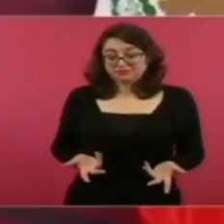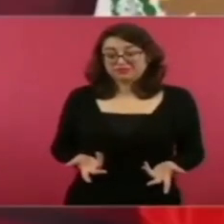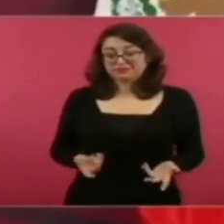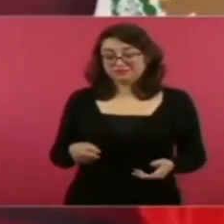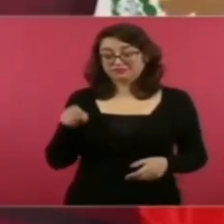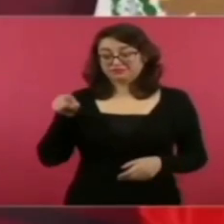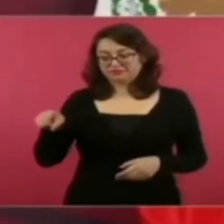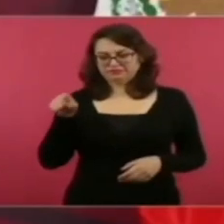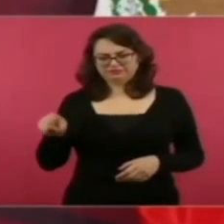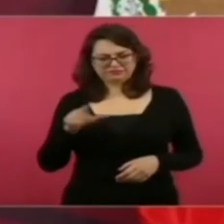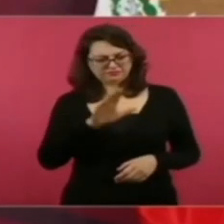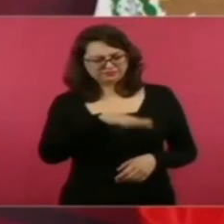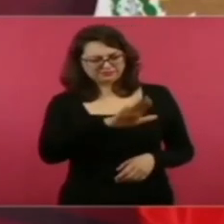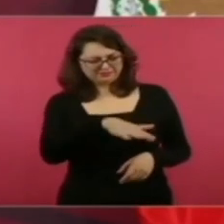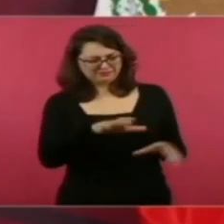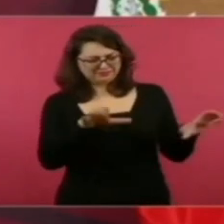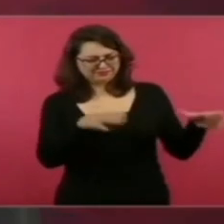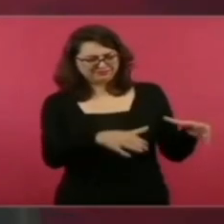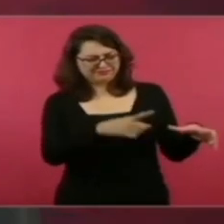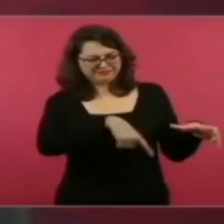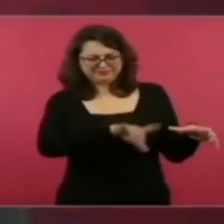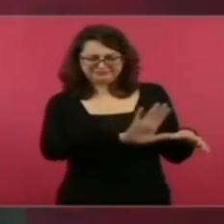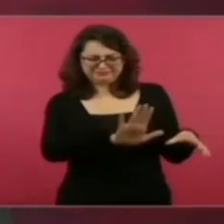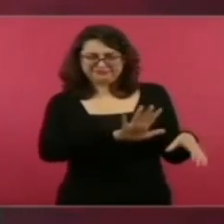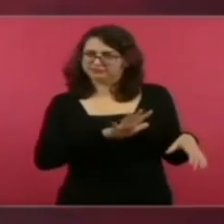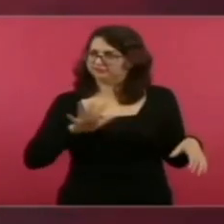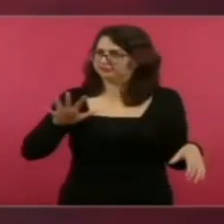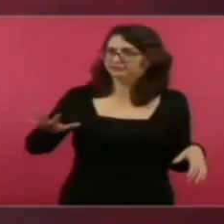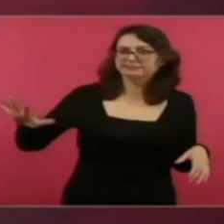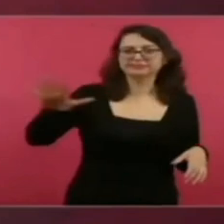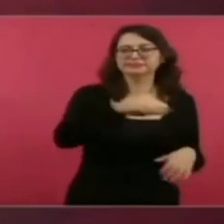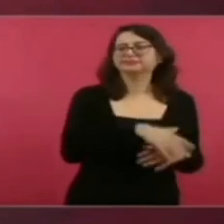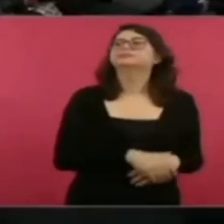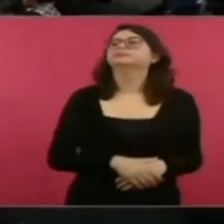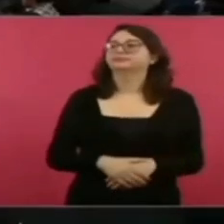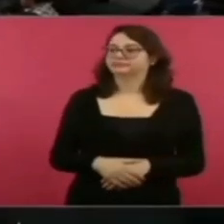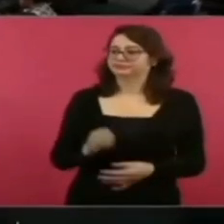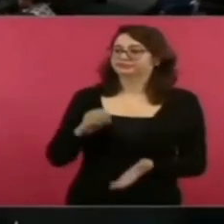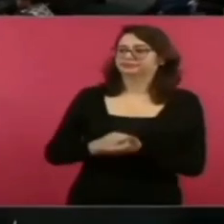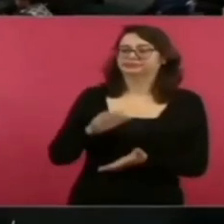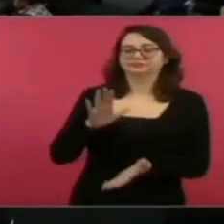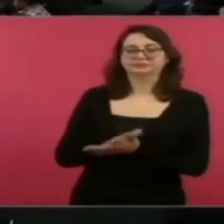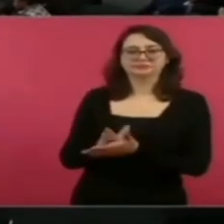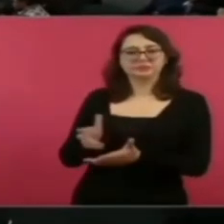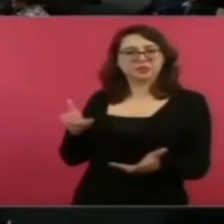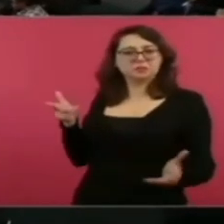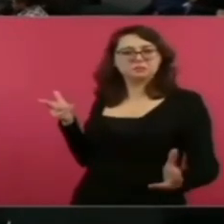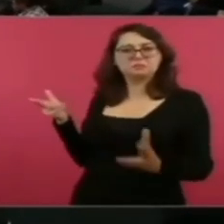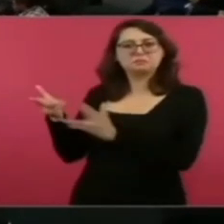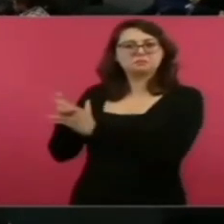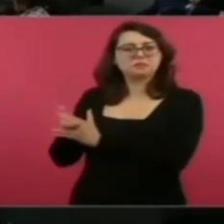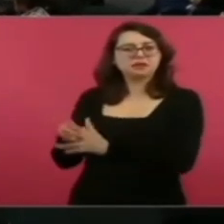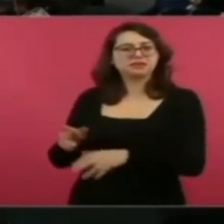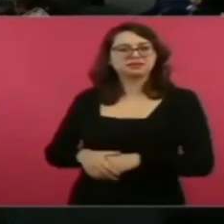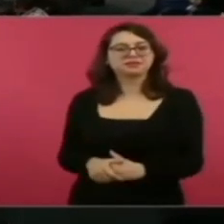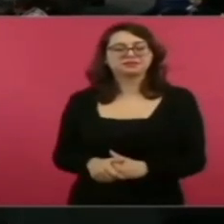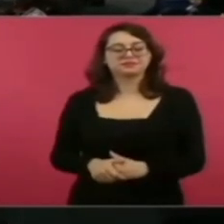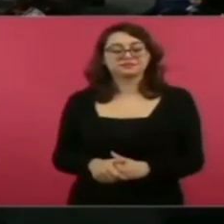a los oligarcas de entonces. Luego, el asesinato de quien lo